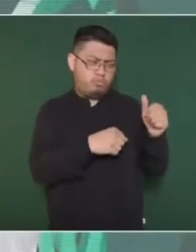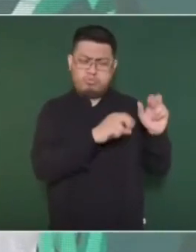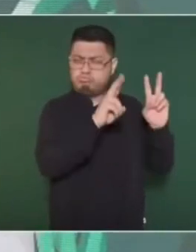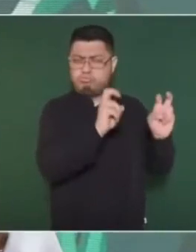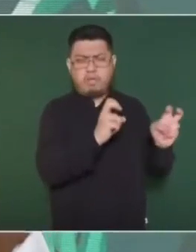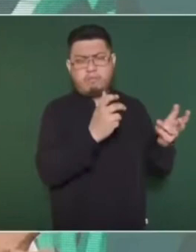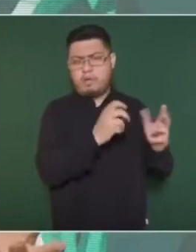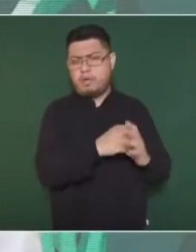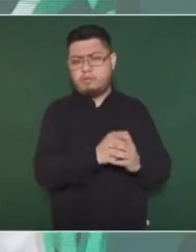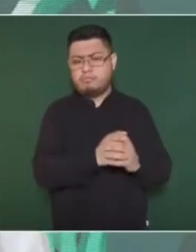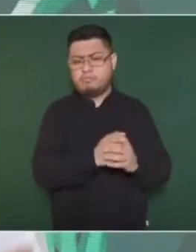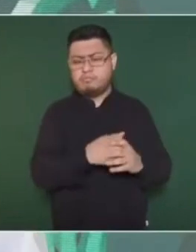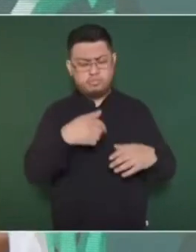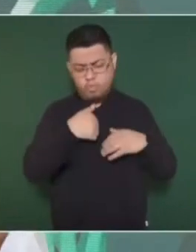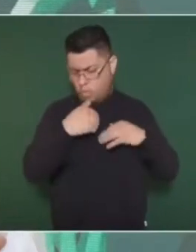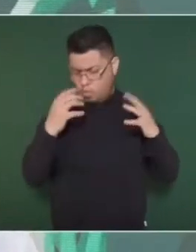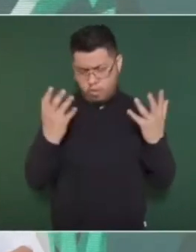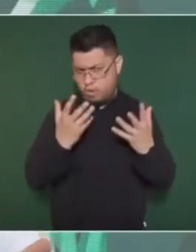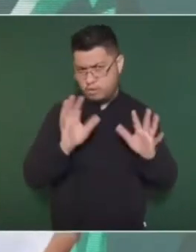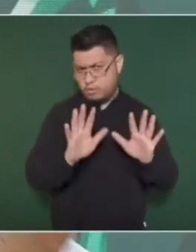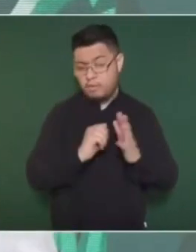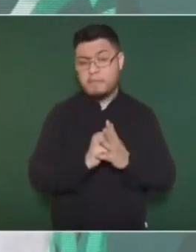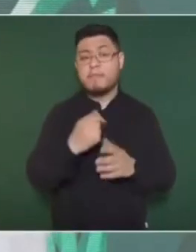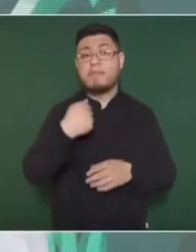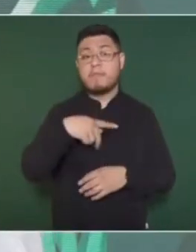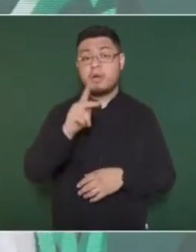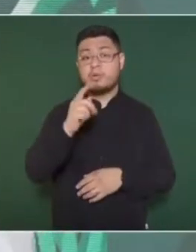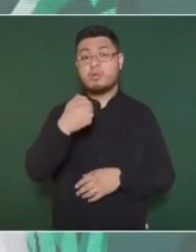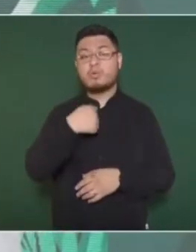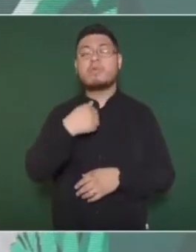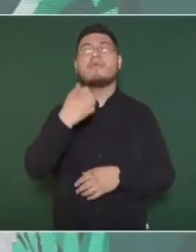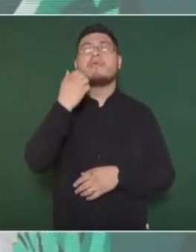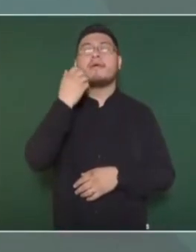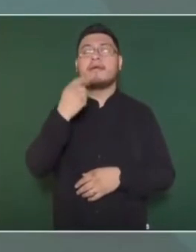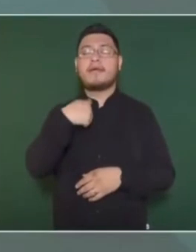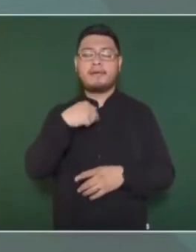No lo hice, pero tenía ganas de pararme a abrazarla.